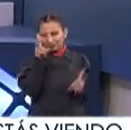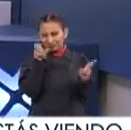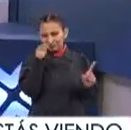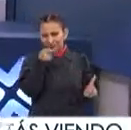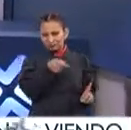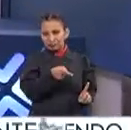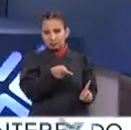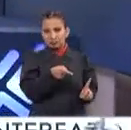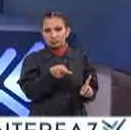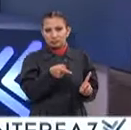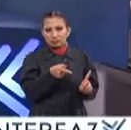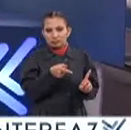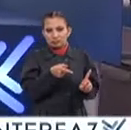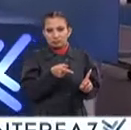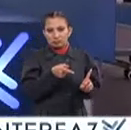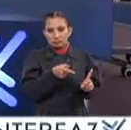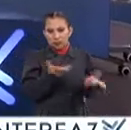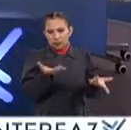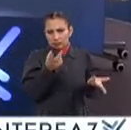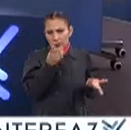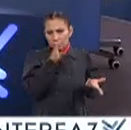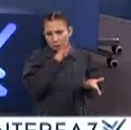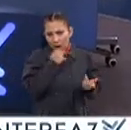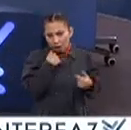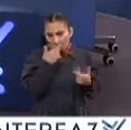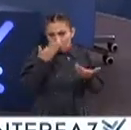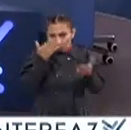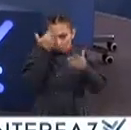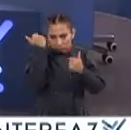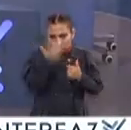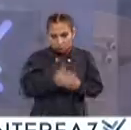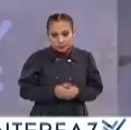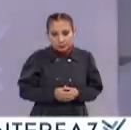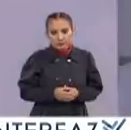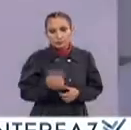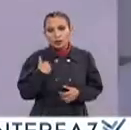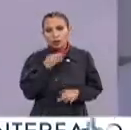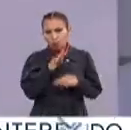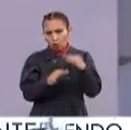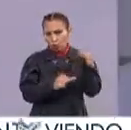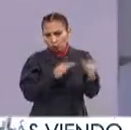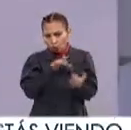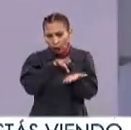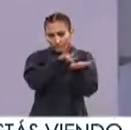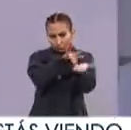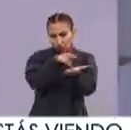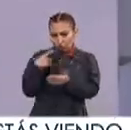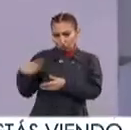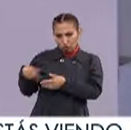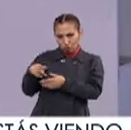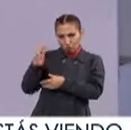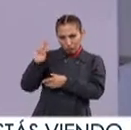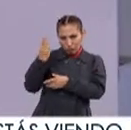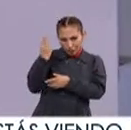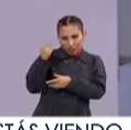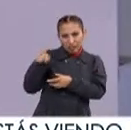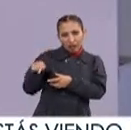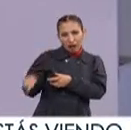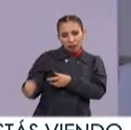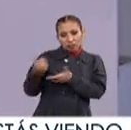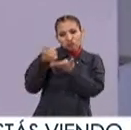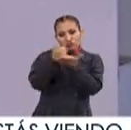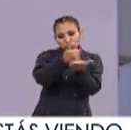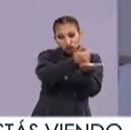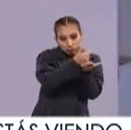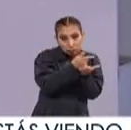doctora, bueno, desmiéntame si estoy mal Pero me parece que todo este apoyo que brindó, por ejemplo, la Universidad Nacional Autónoma de